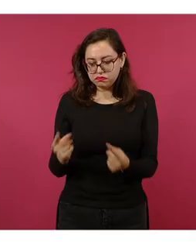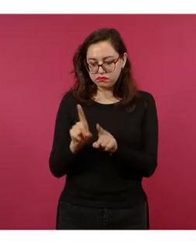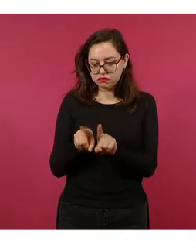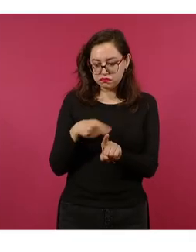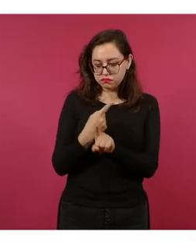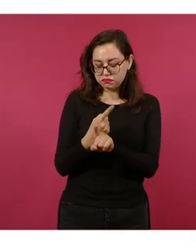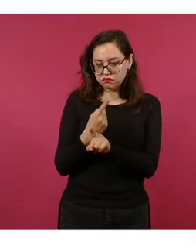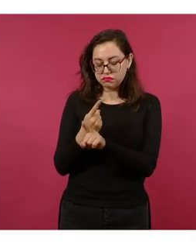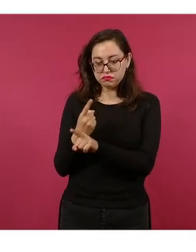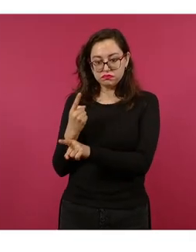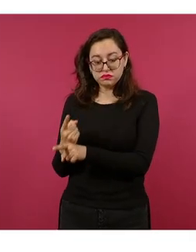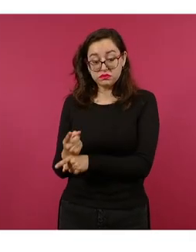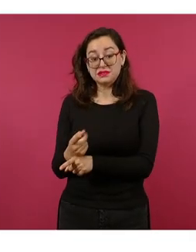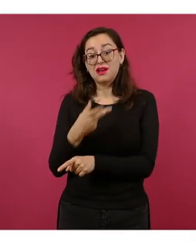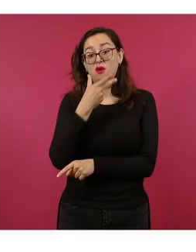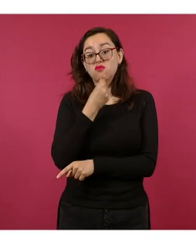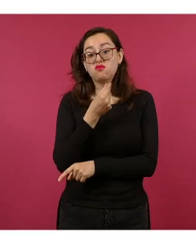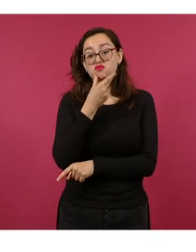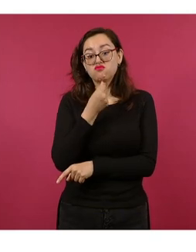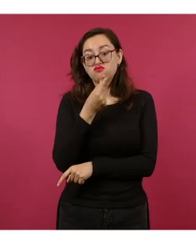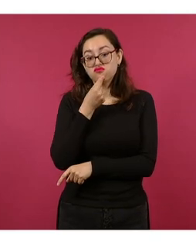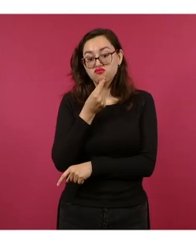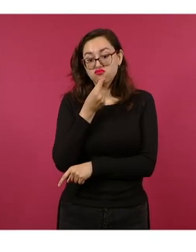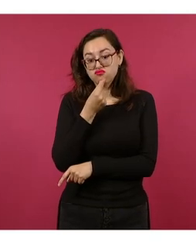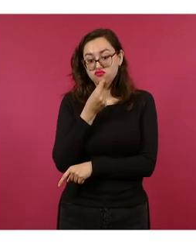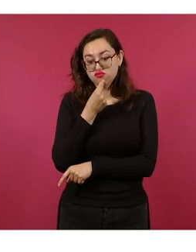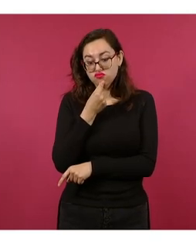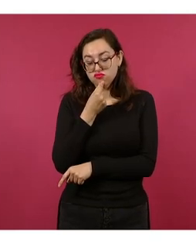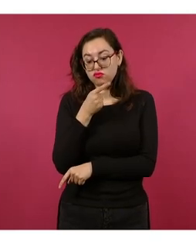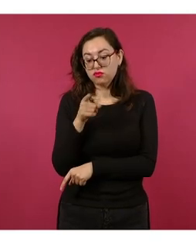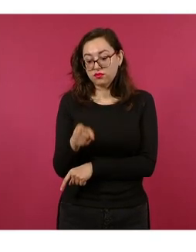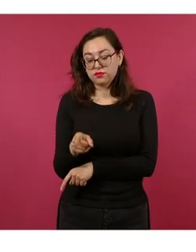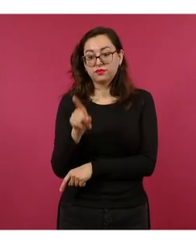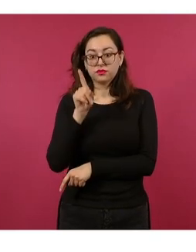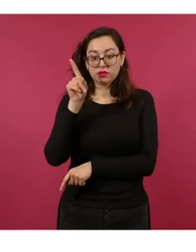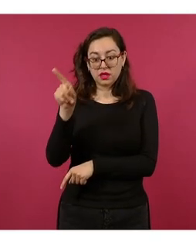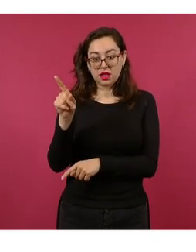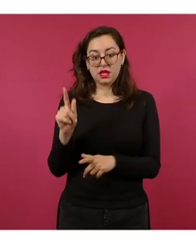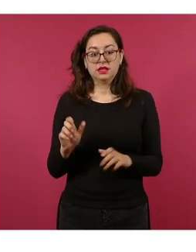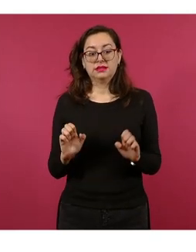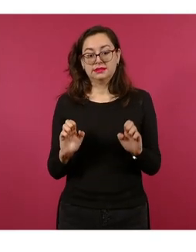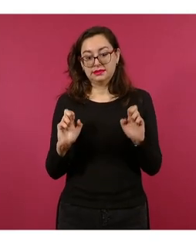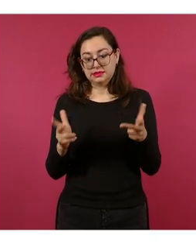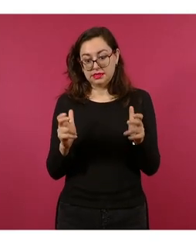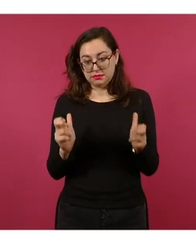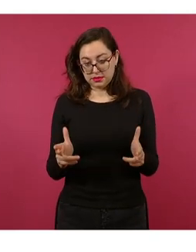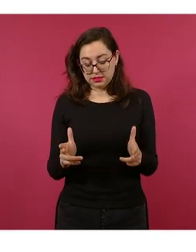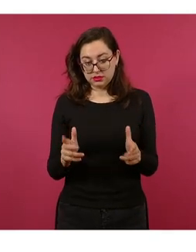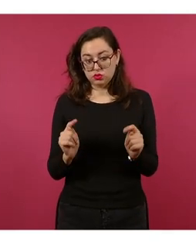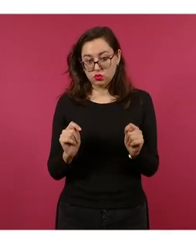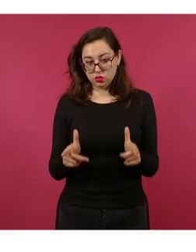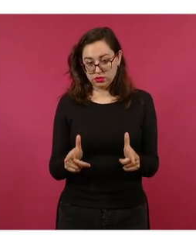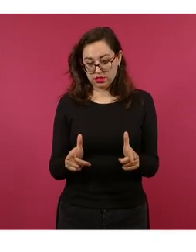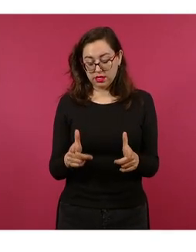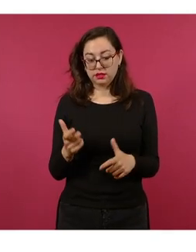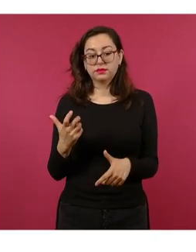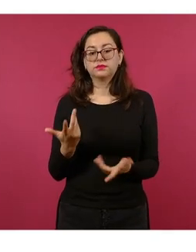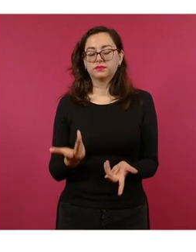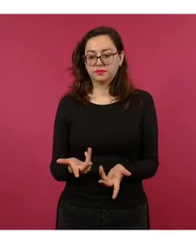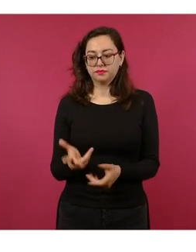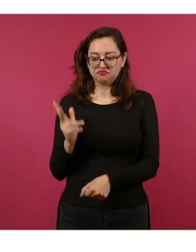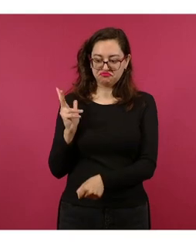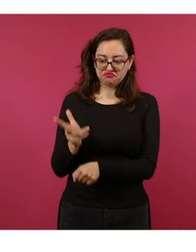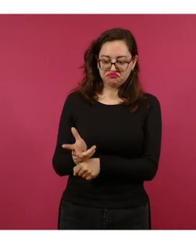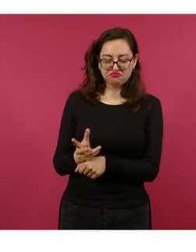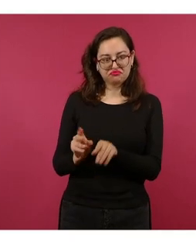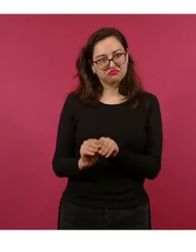de un menor de identidad resguardada, esto en Tuxtla Gutiérrez, Chiapas, en 2020. De